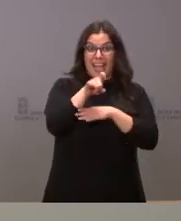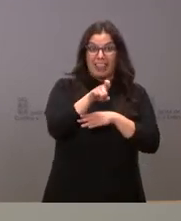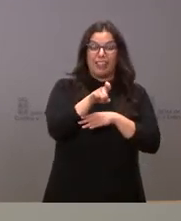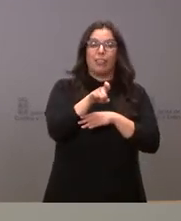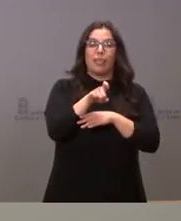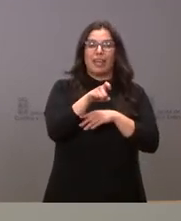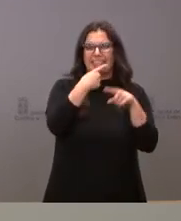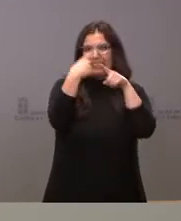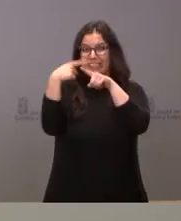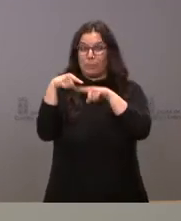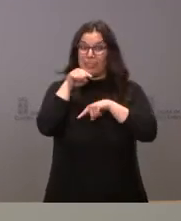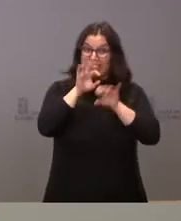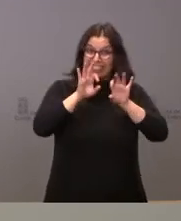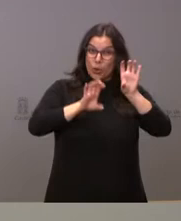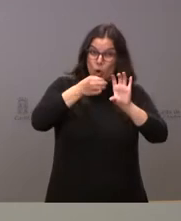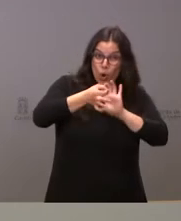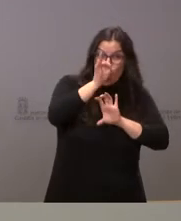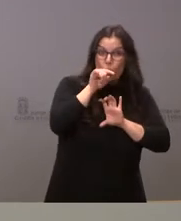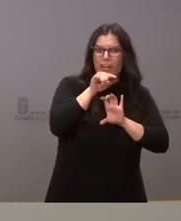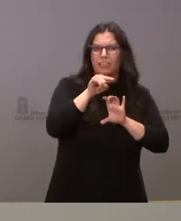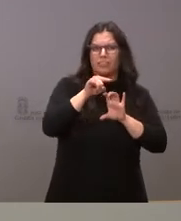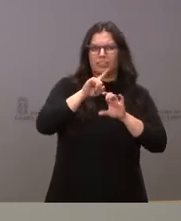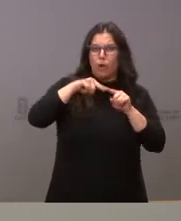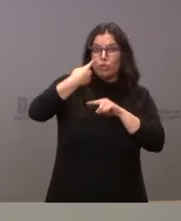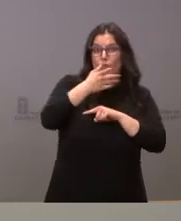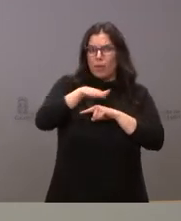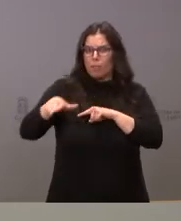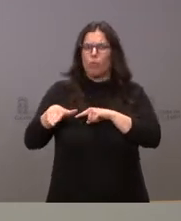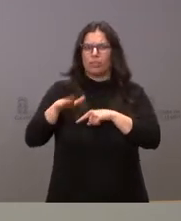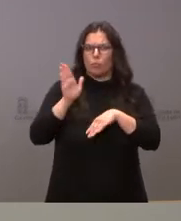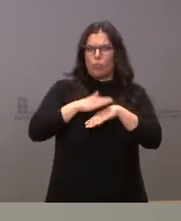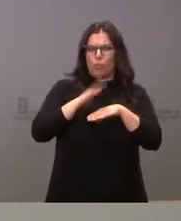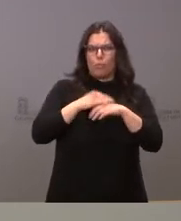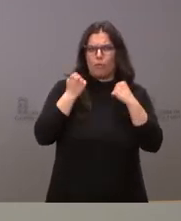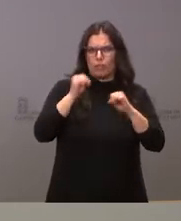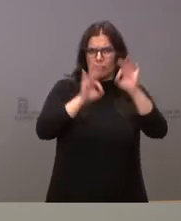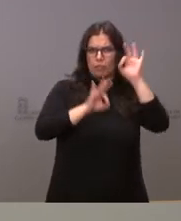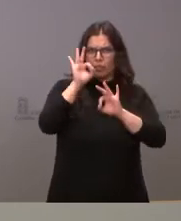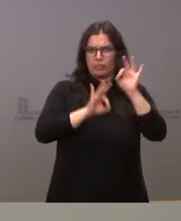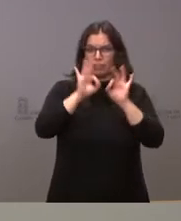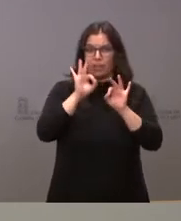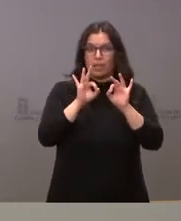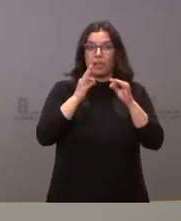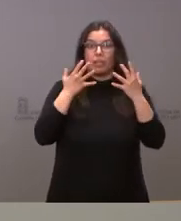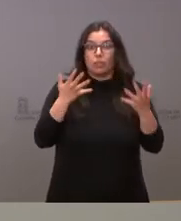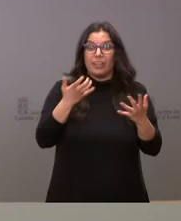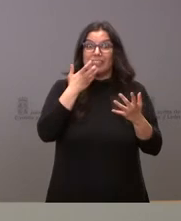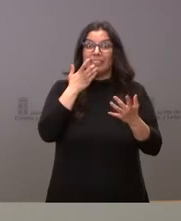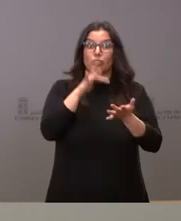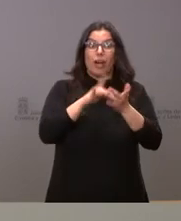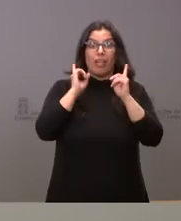comunidad autónoma, que es una de las comunidades, a su vez, con mayor esperanza de vida y todo lo que hagamos en materia de prevención es un elemento